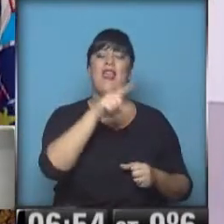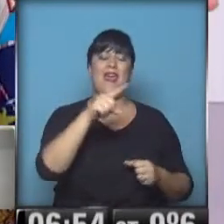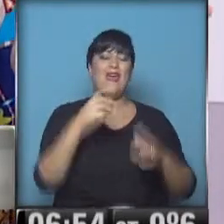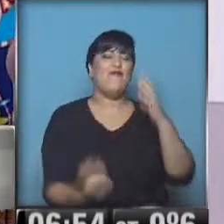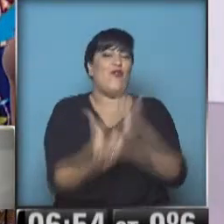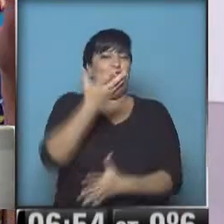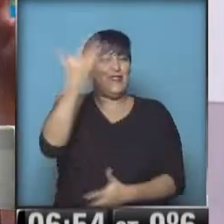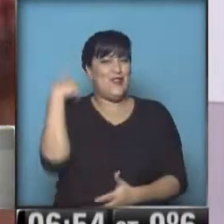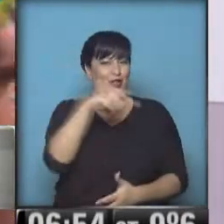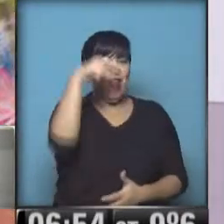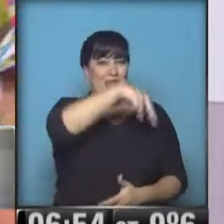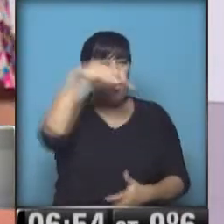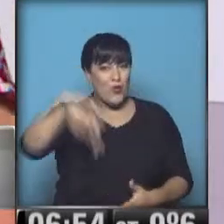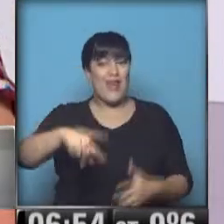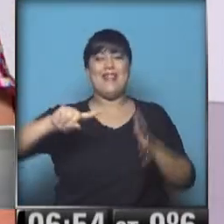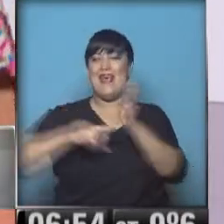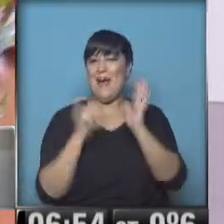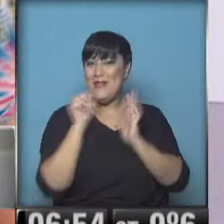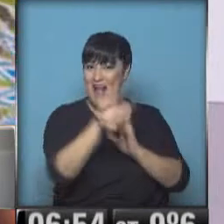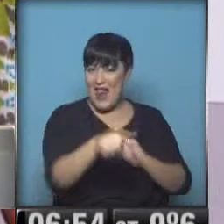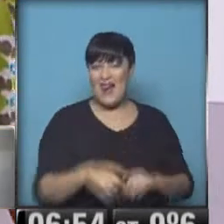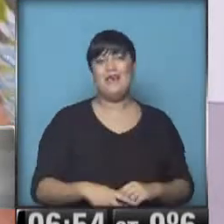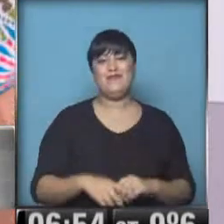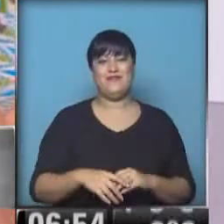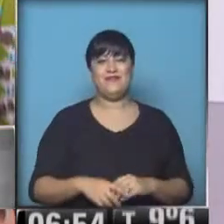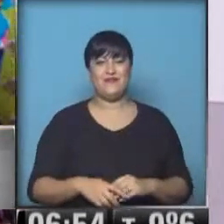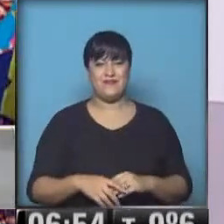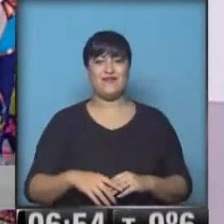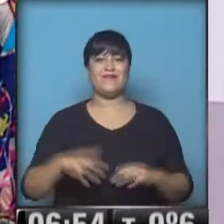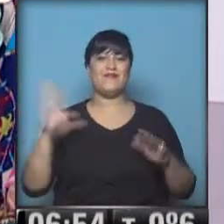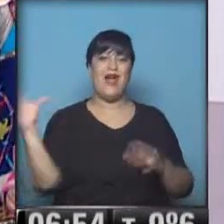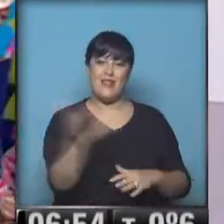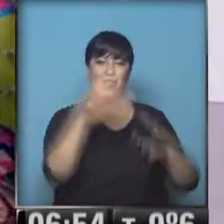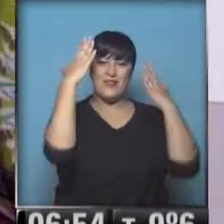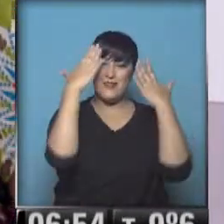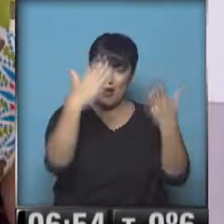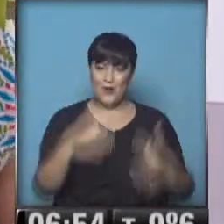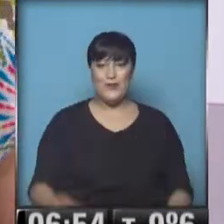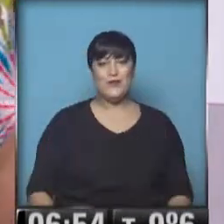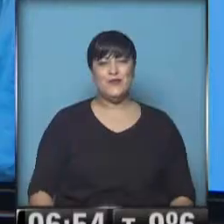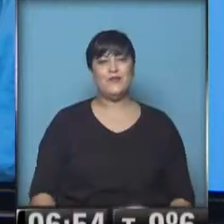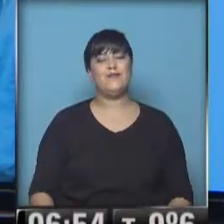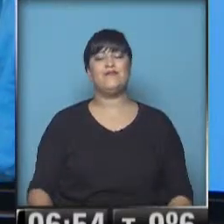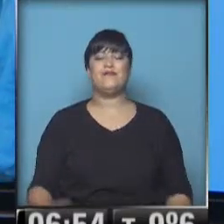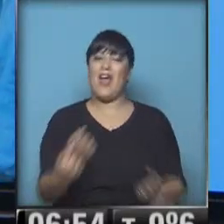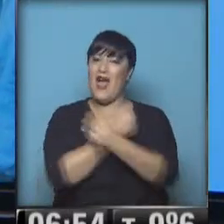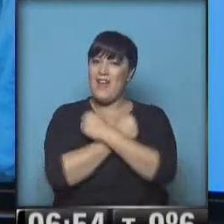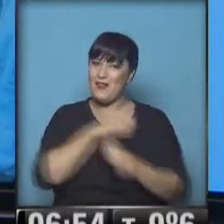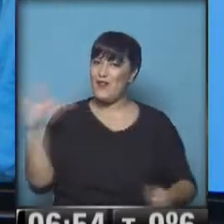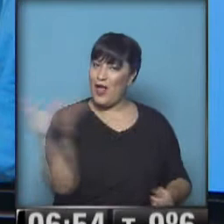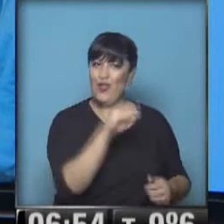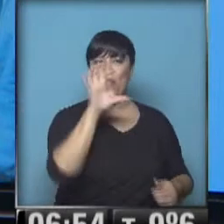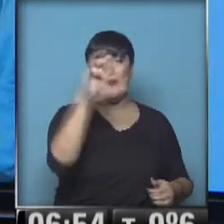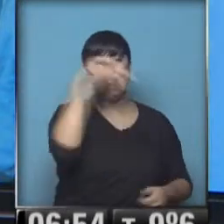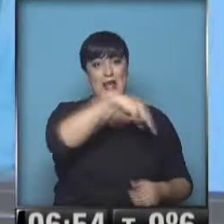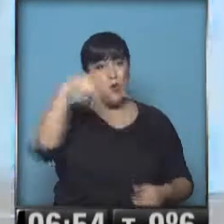Así que a todos los neuquinos capitaleños, capitalinos digo bien, ahí está. A todos ellos un beso muy grande. Ahí va el abrazo entonces enorme a todos los neuquinos. Y vamos